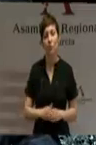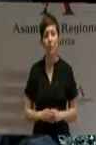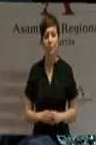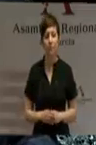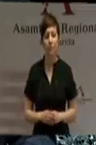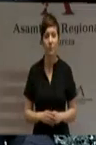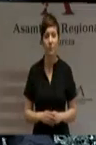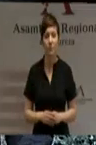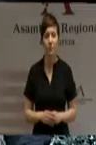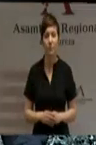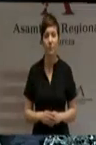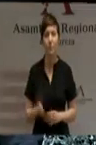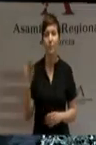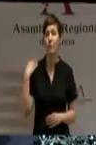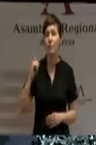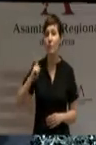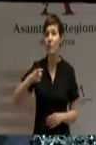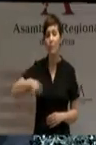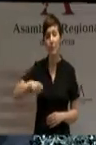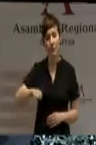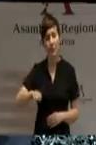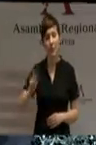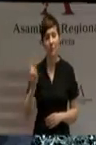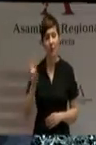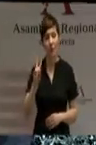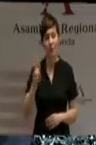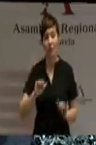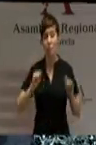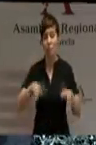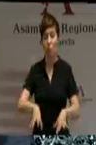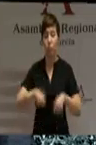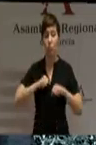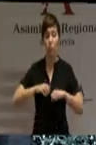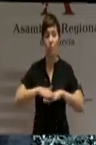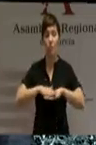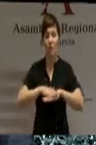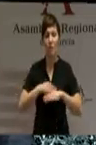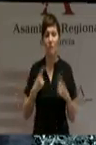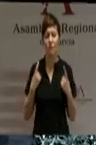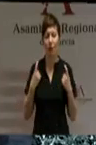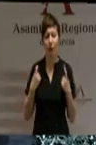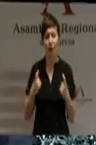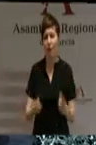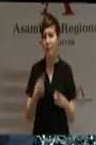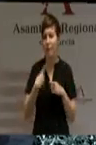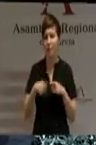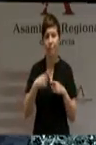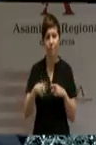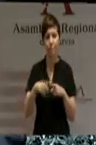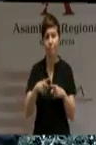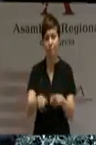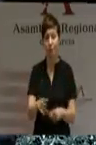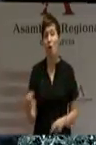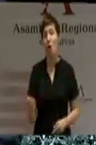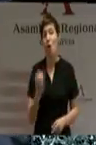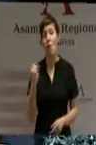El presidente Balcárcel se encontró una región en la que estaba todo por hacer. Ya le habría gustado a